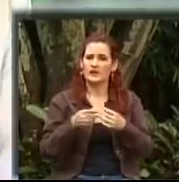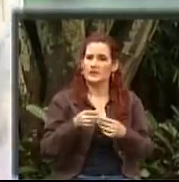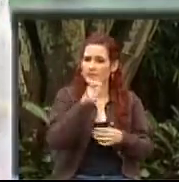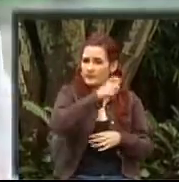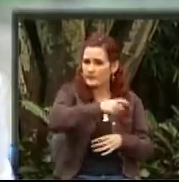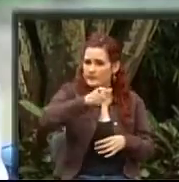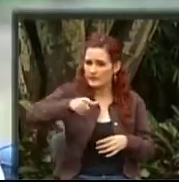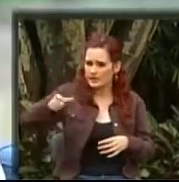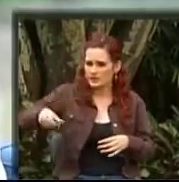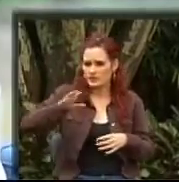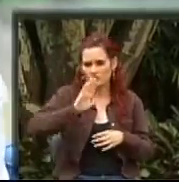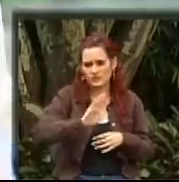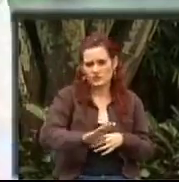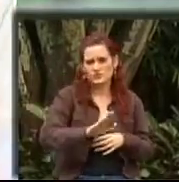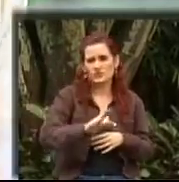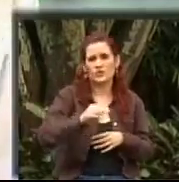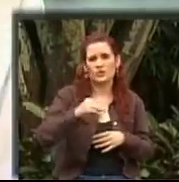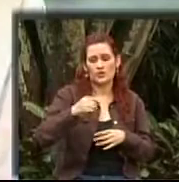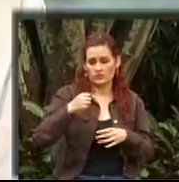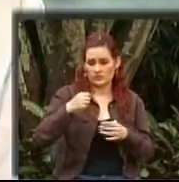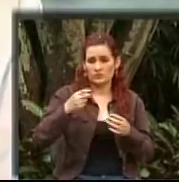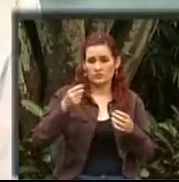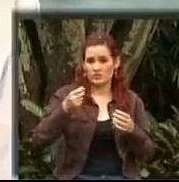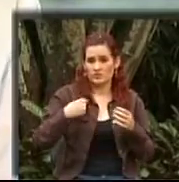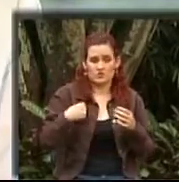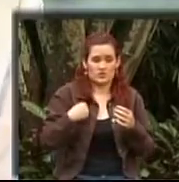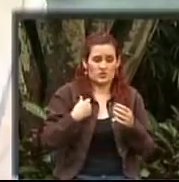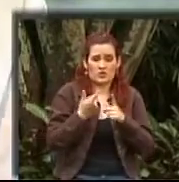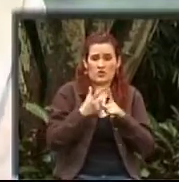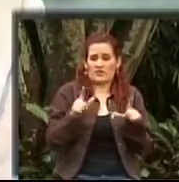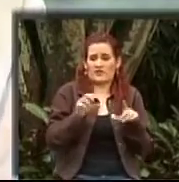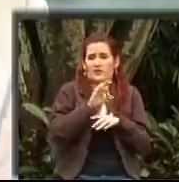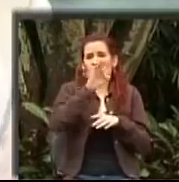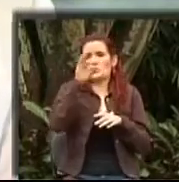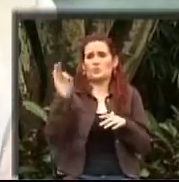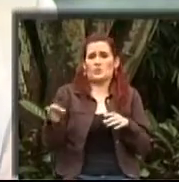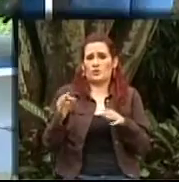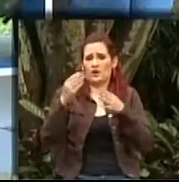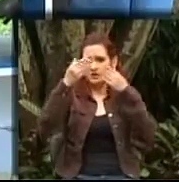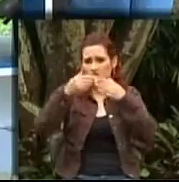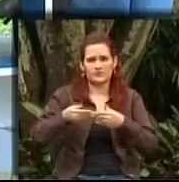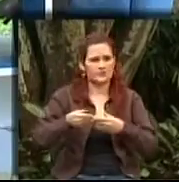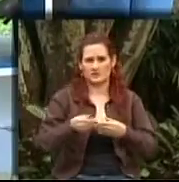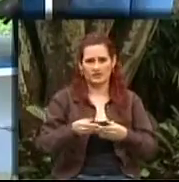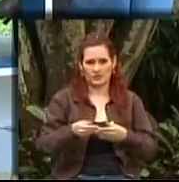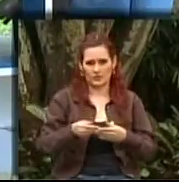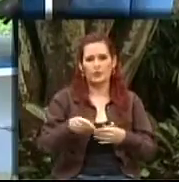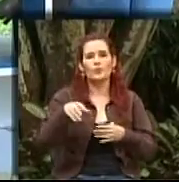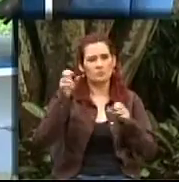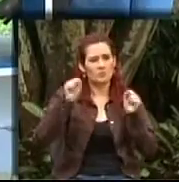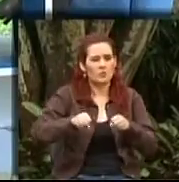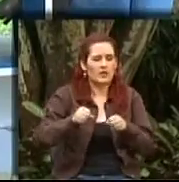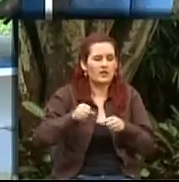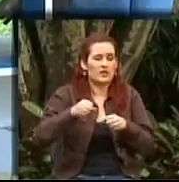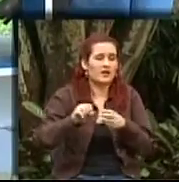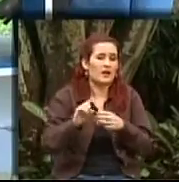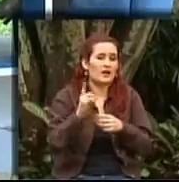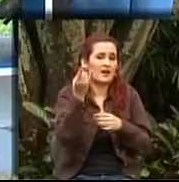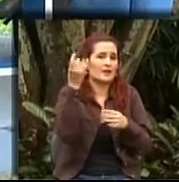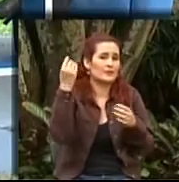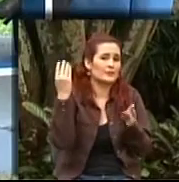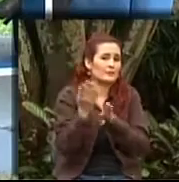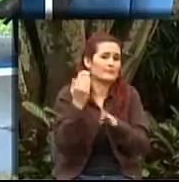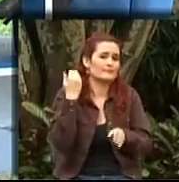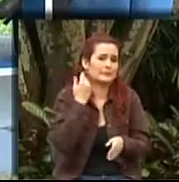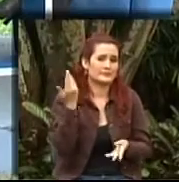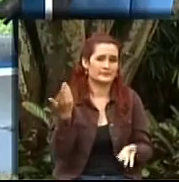humanos que habitamos este mundo estamos inmunes a adquirir una discapacidad en cualquier momento de la vida. Yo le iba a pedir a Simena una conclusión antes de despedirla, pero acaba